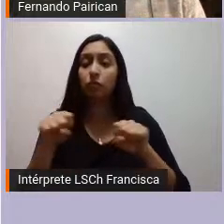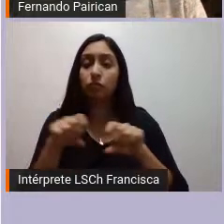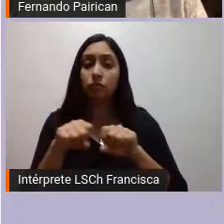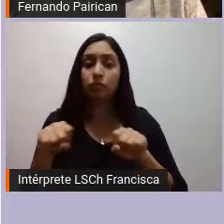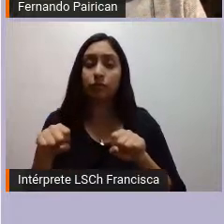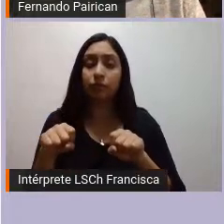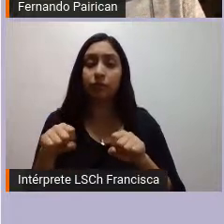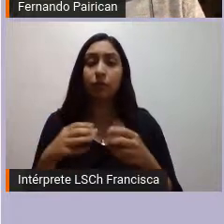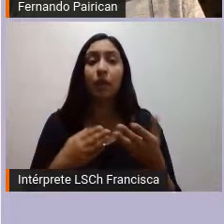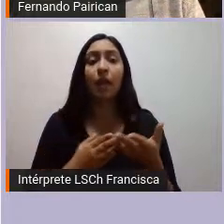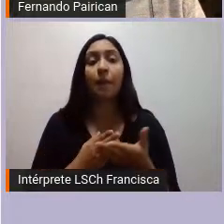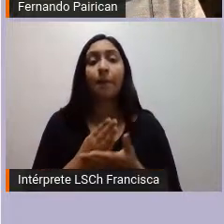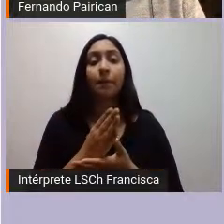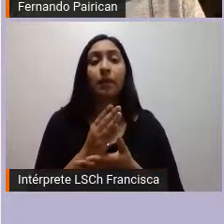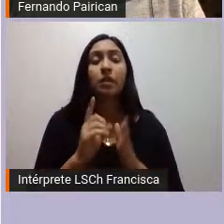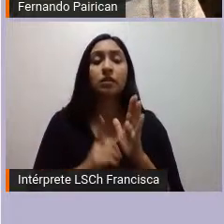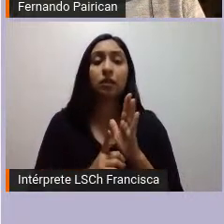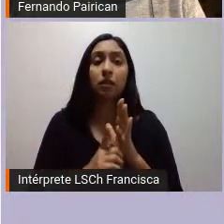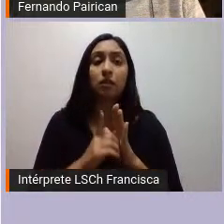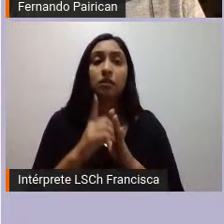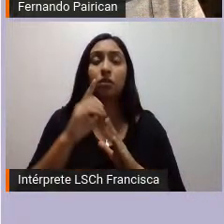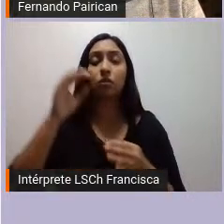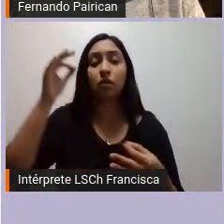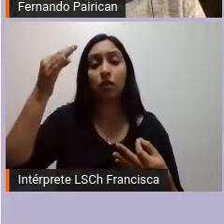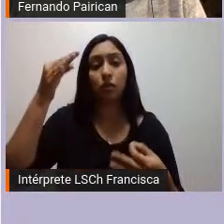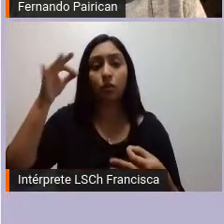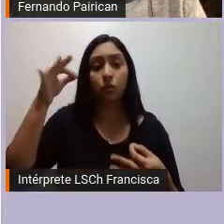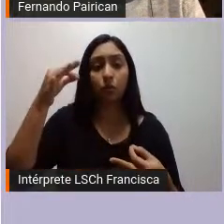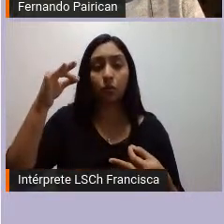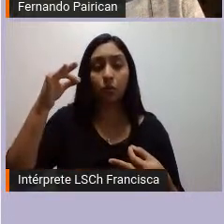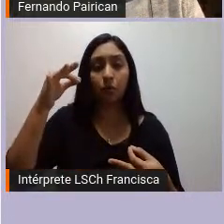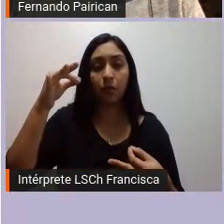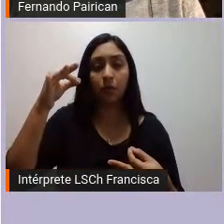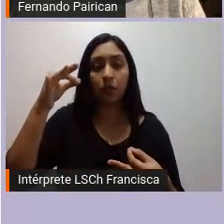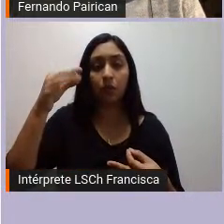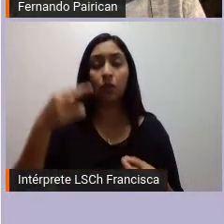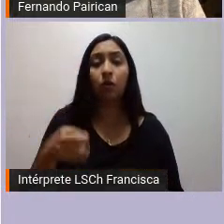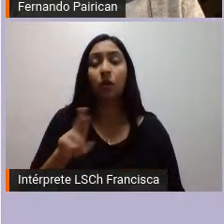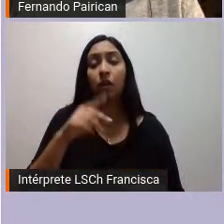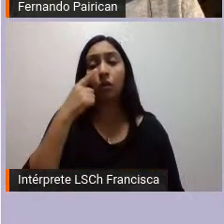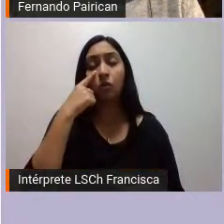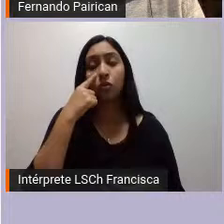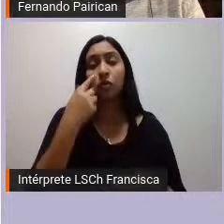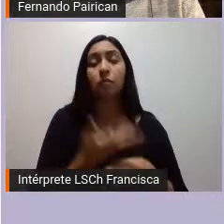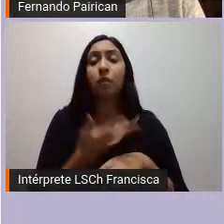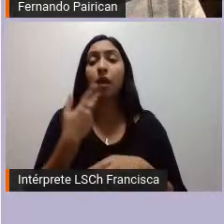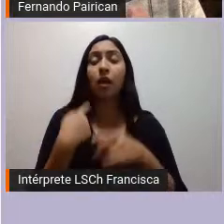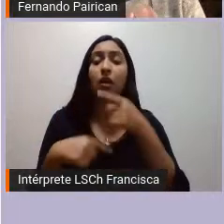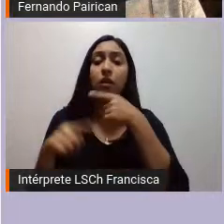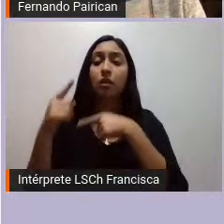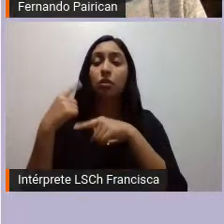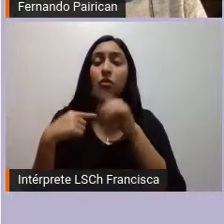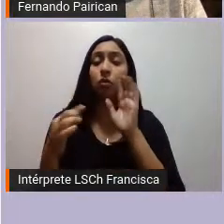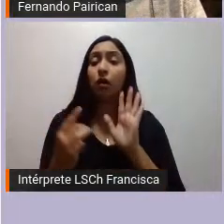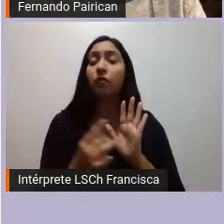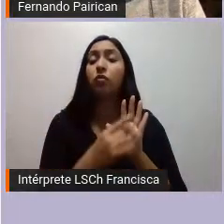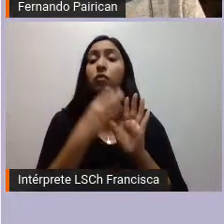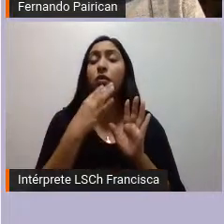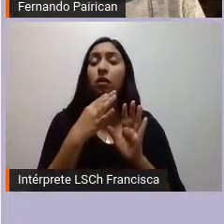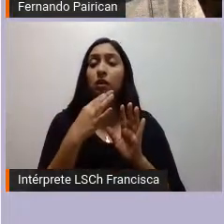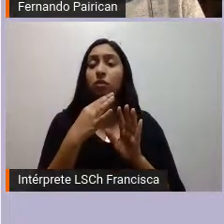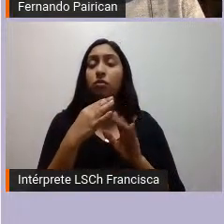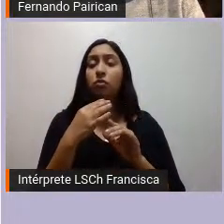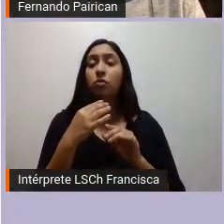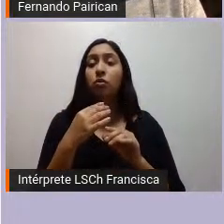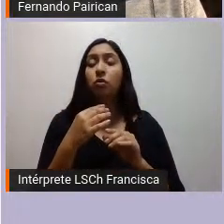comienza a desarrollarse este documento que es una que reconoce que hay una historia de vulneración a los pueblos originarios a partir de la